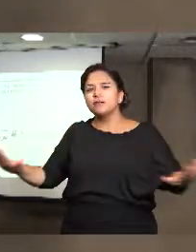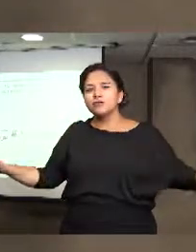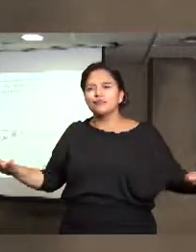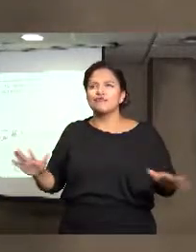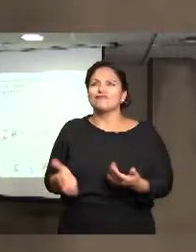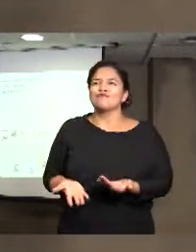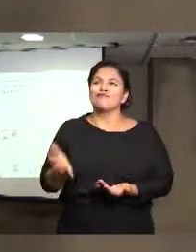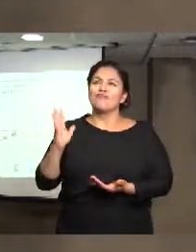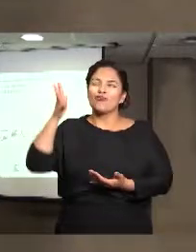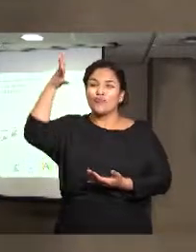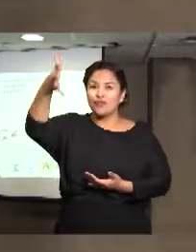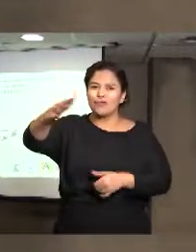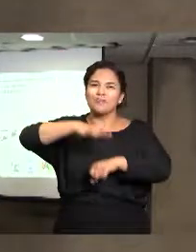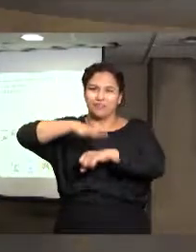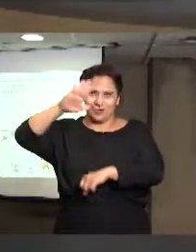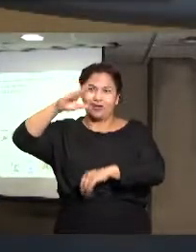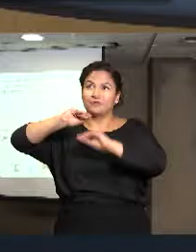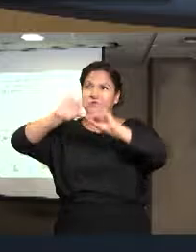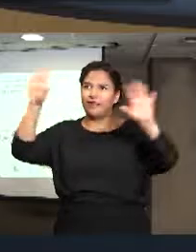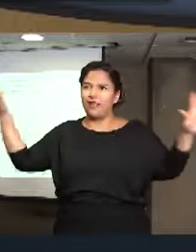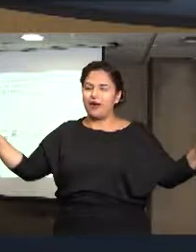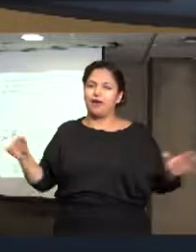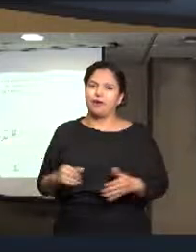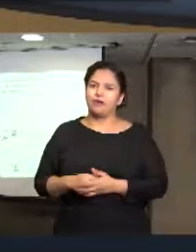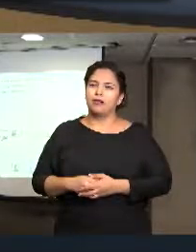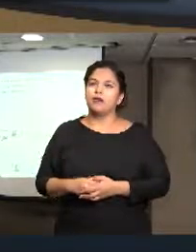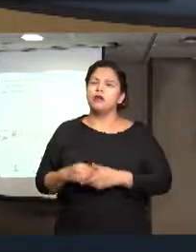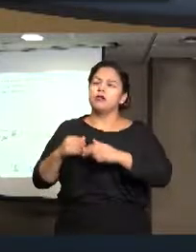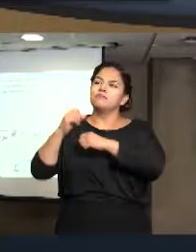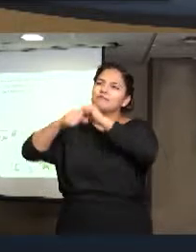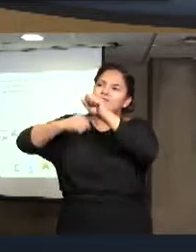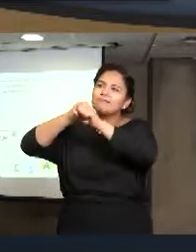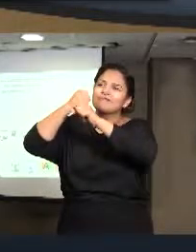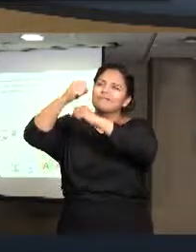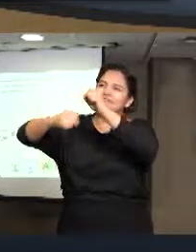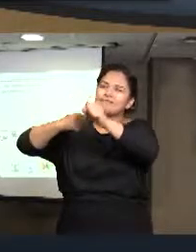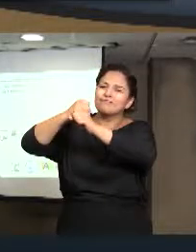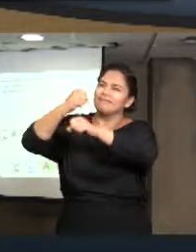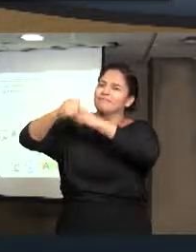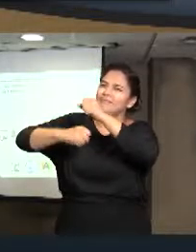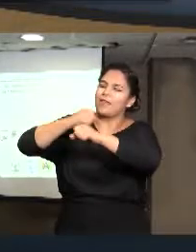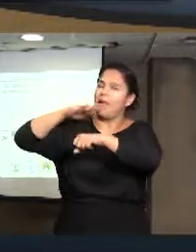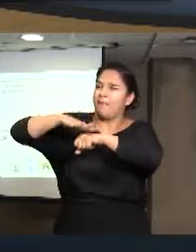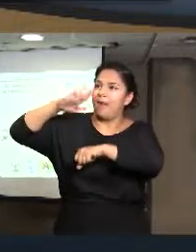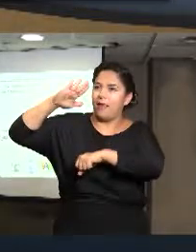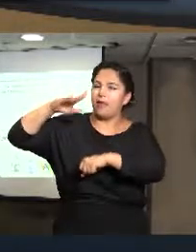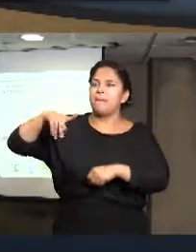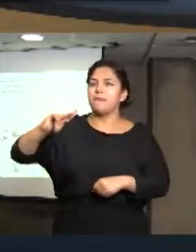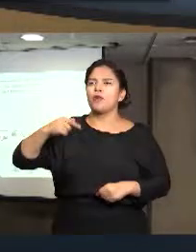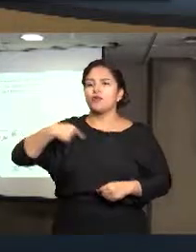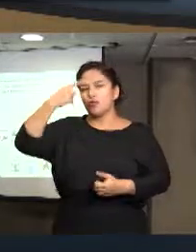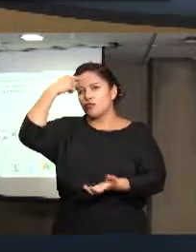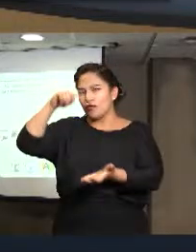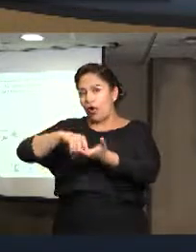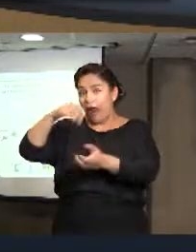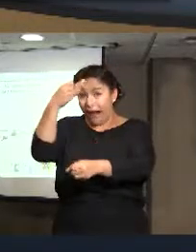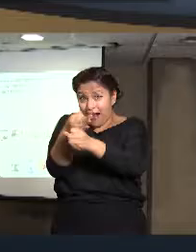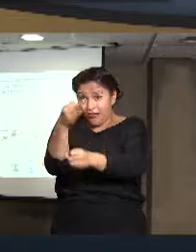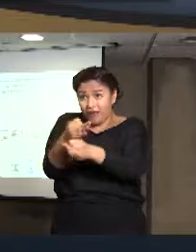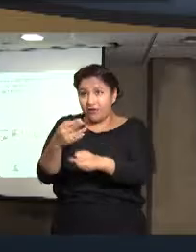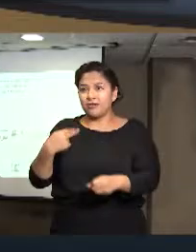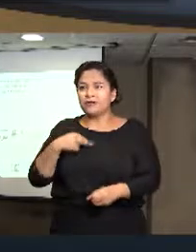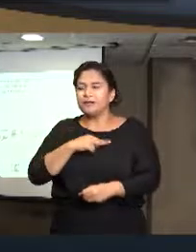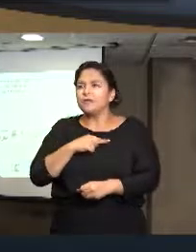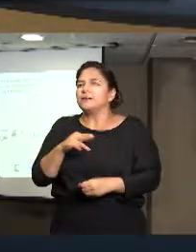específica, como dice Yuriria, a nivel que van pasando los años y los tiempos, pero yo creo que ahora mismo lo que necesitamos es que todos